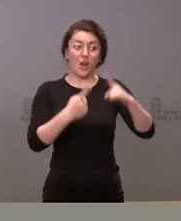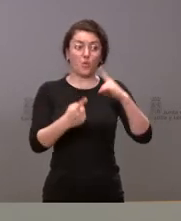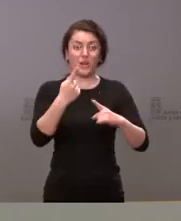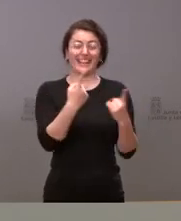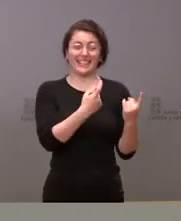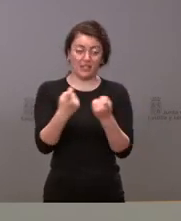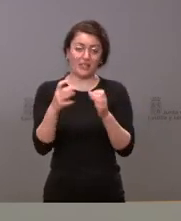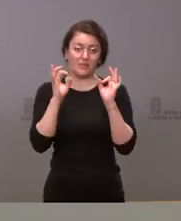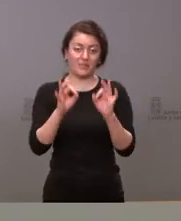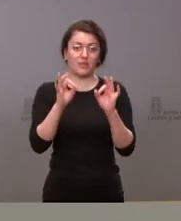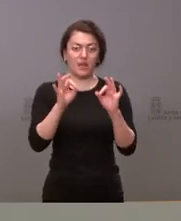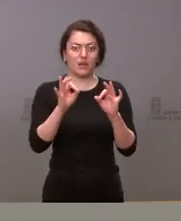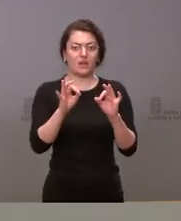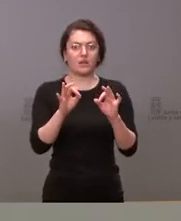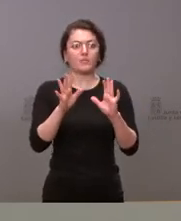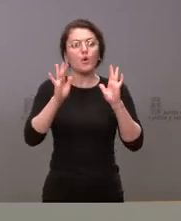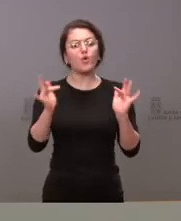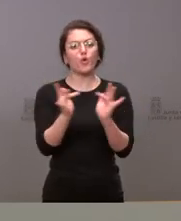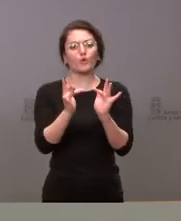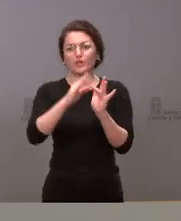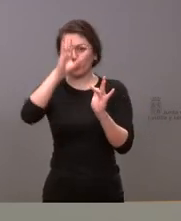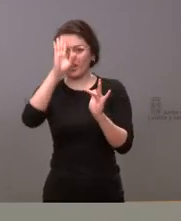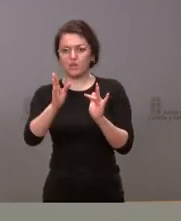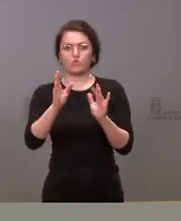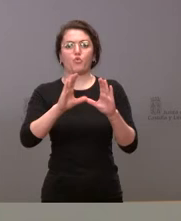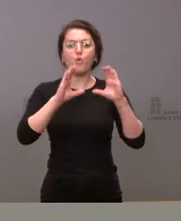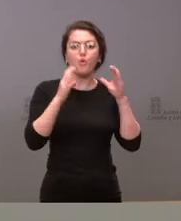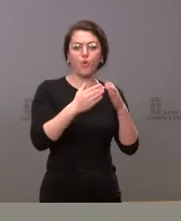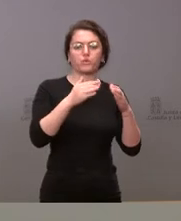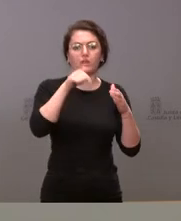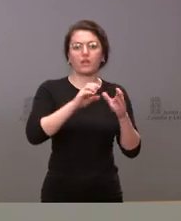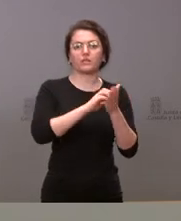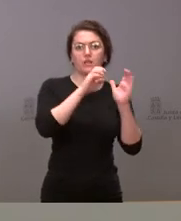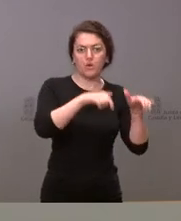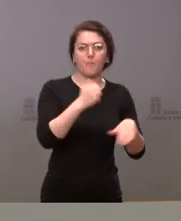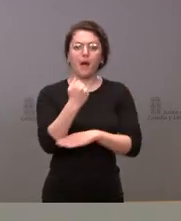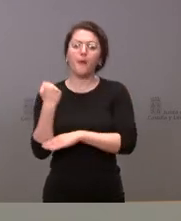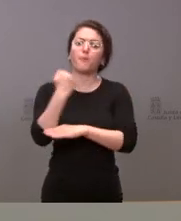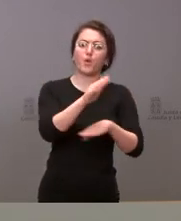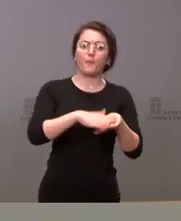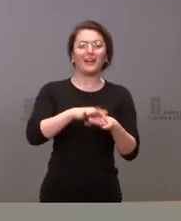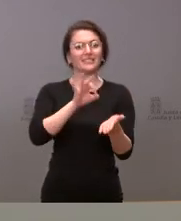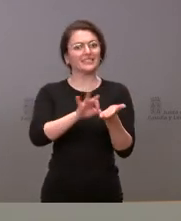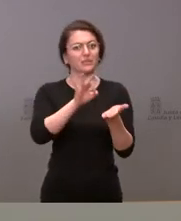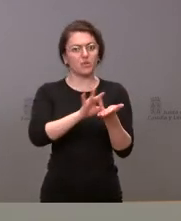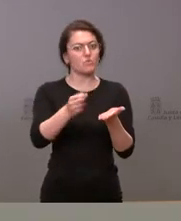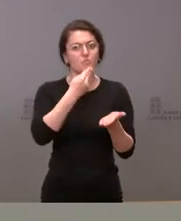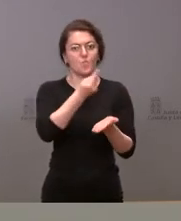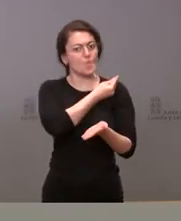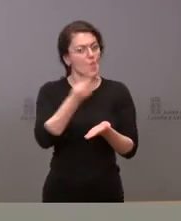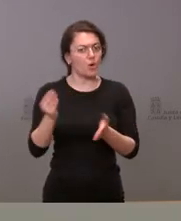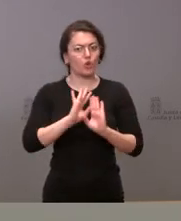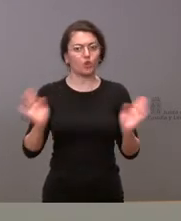contacto directo con la Junta de Castilla y León y en colaboración y con el apoyo de la Junta de Castilla y León para que el servicio se preste en las mejores condiciones posibles